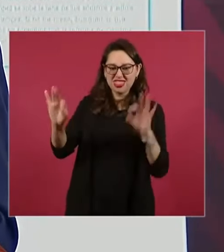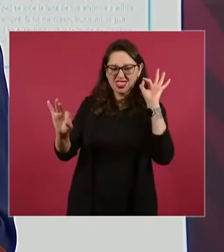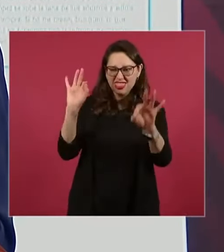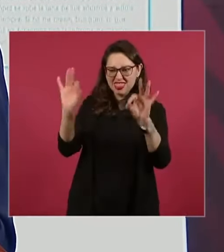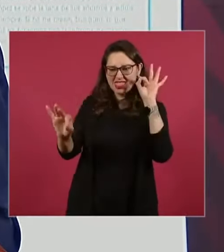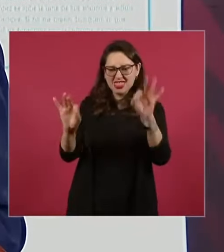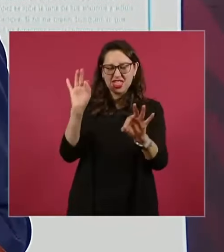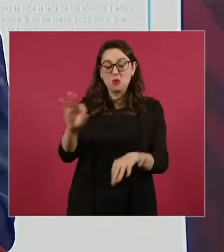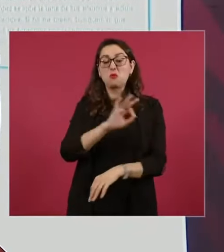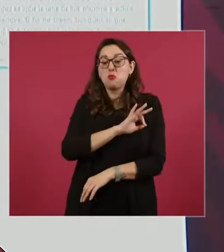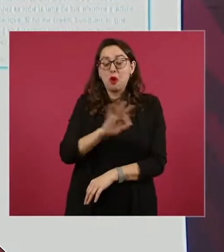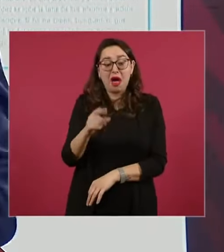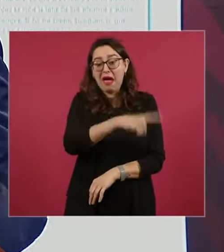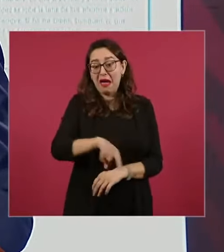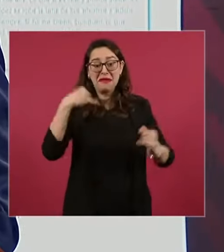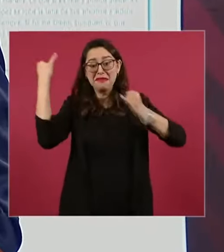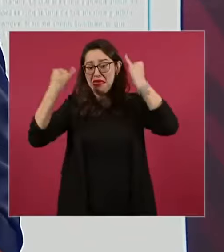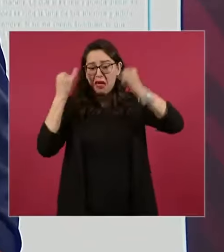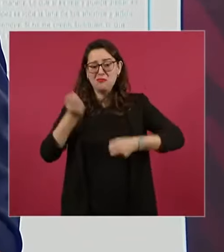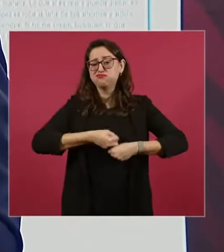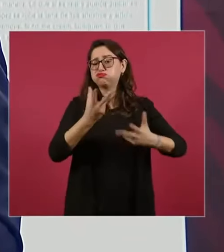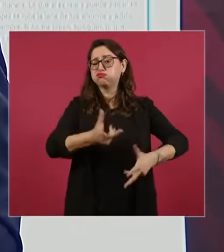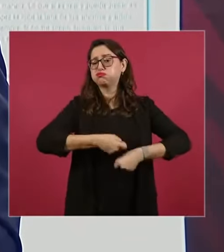Podían decir lo que quisieran.